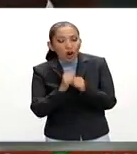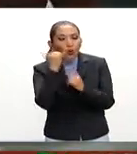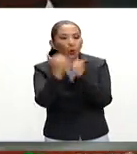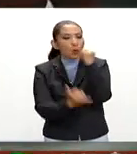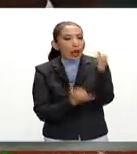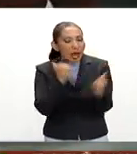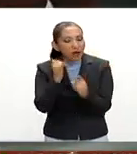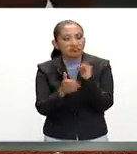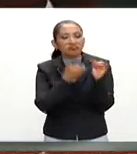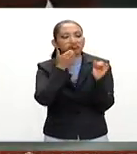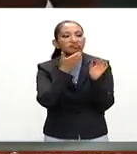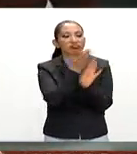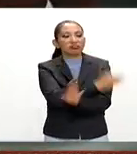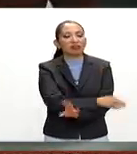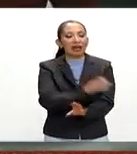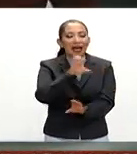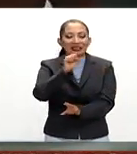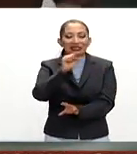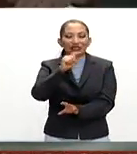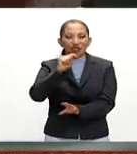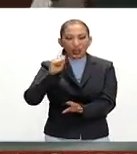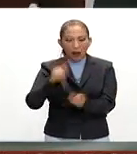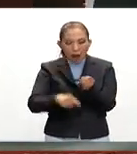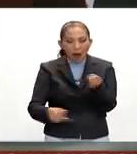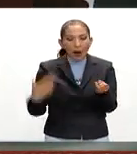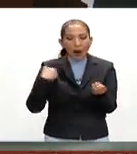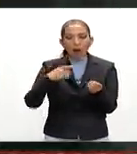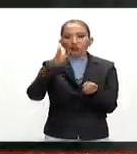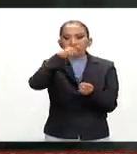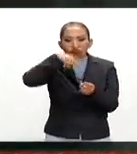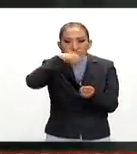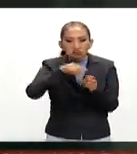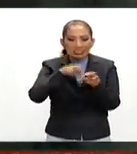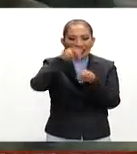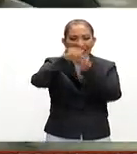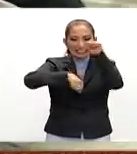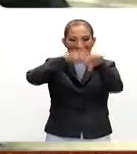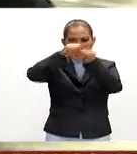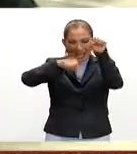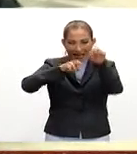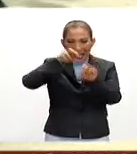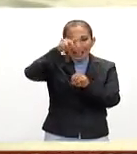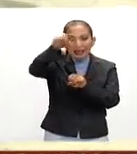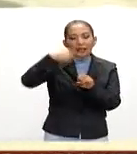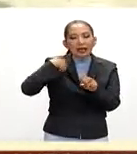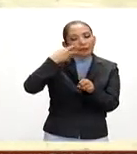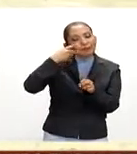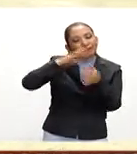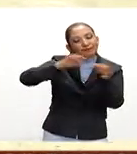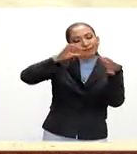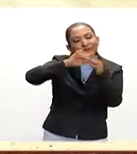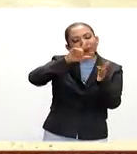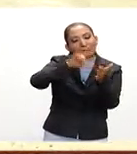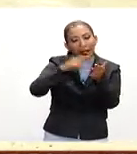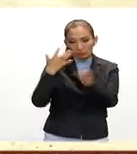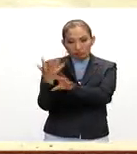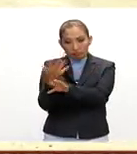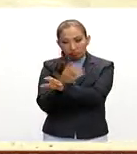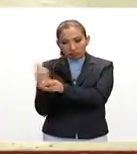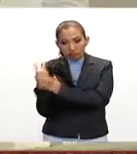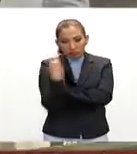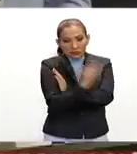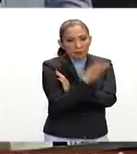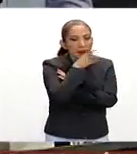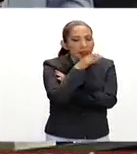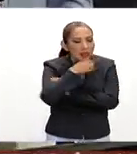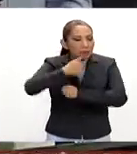juegos ya tradicionales stop serpientes escaleras etcétera y se les da alguna lección van ellos acompañados de sus